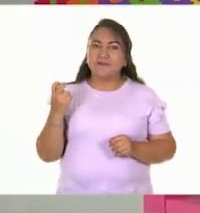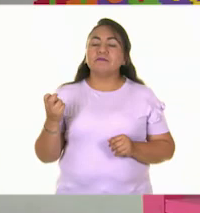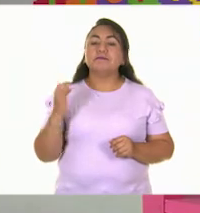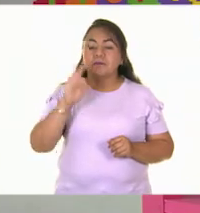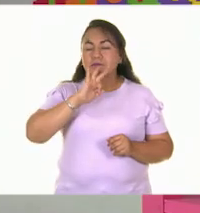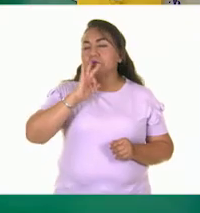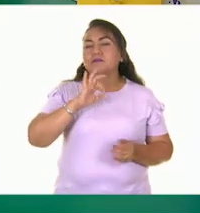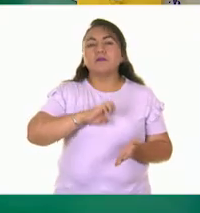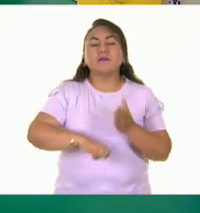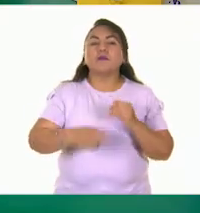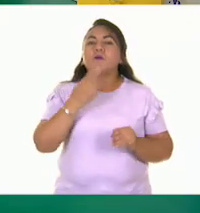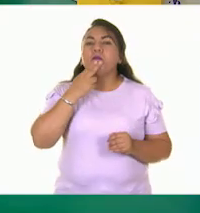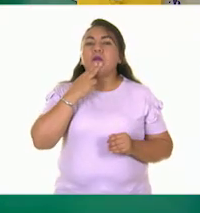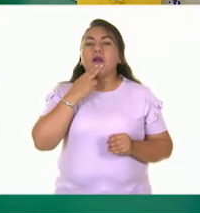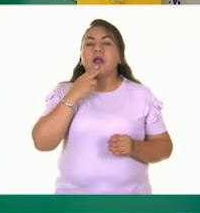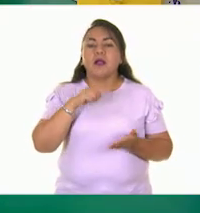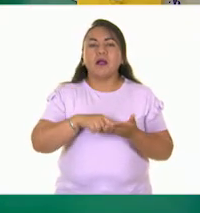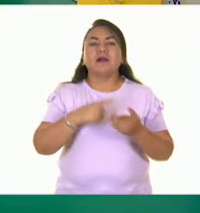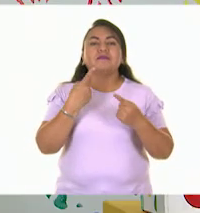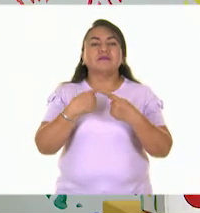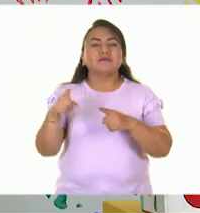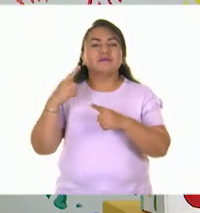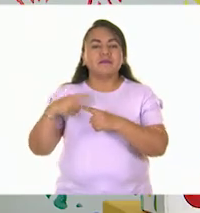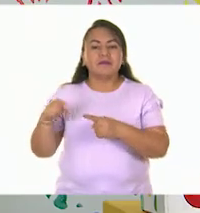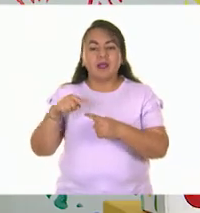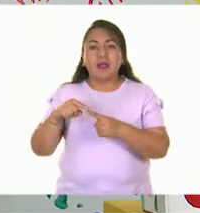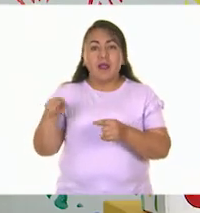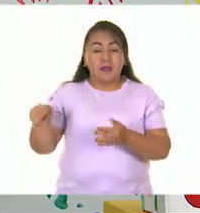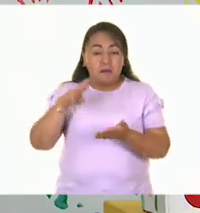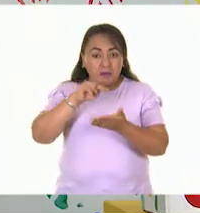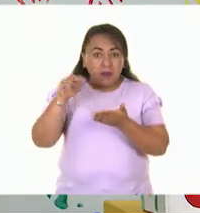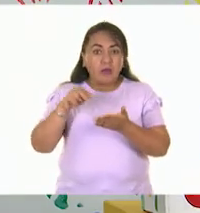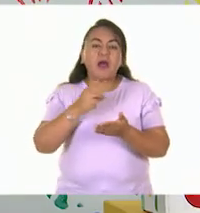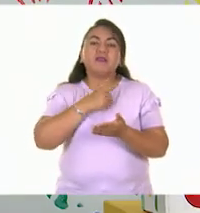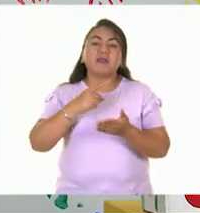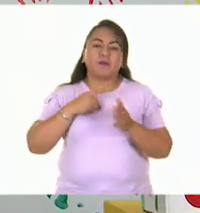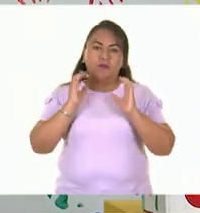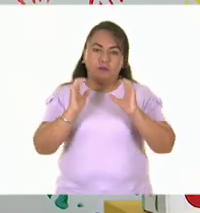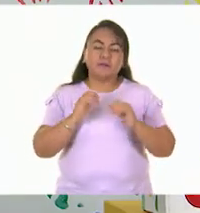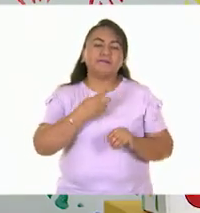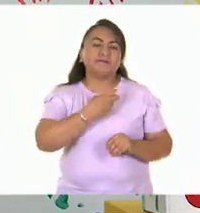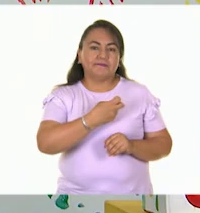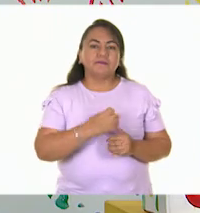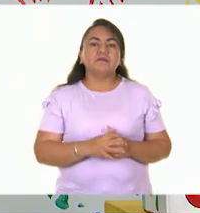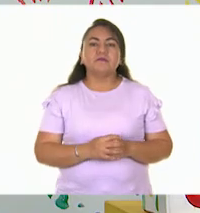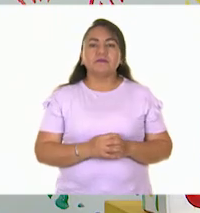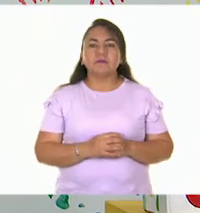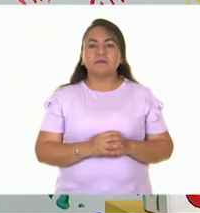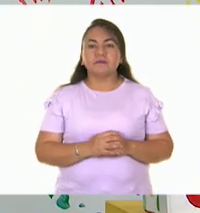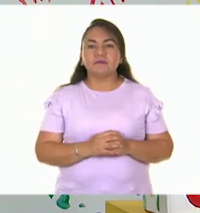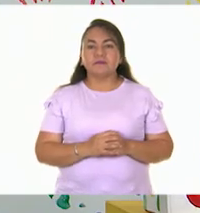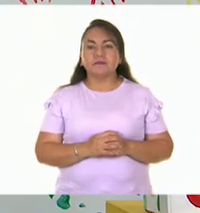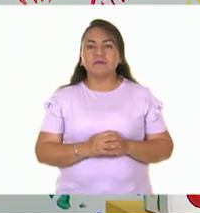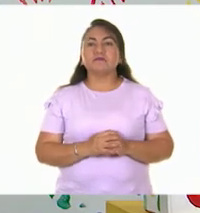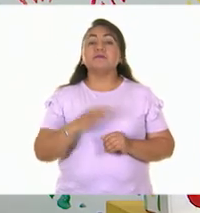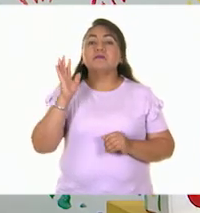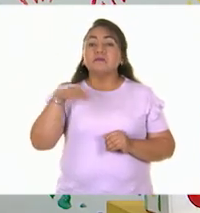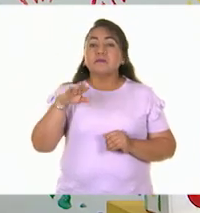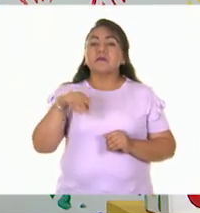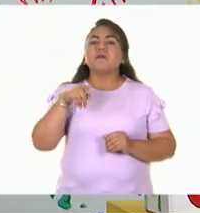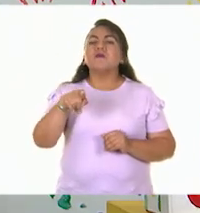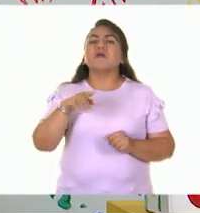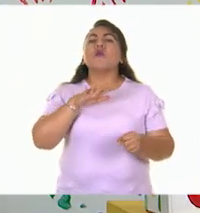si usamos, por ejemplo, pintura, también se puede mojar, entonces hay que tener bastante cuidado. Así es. Entonces, ¿ustedes